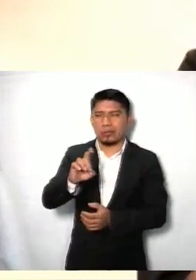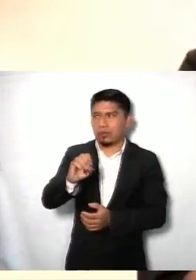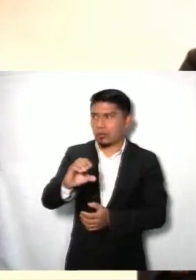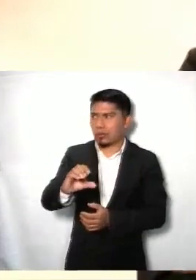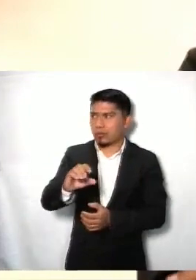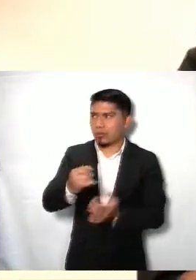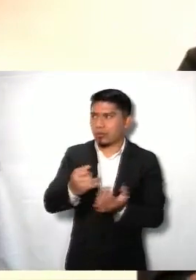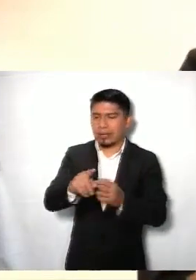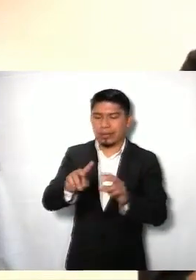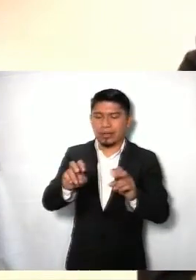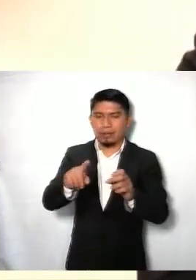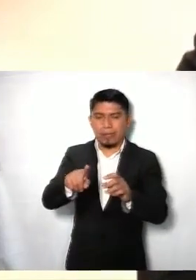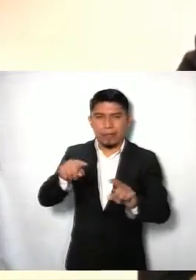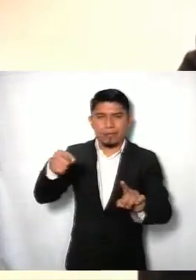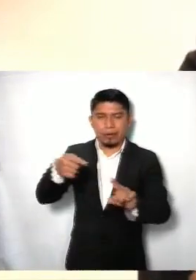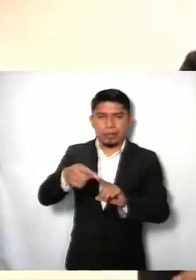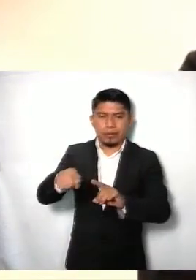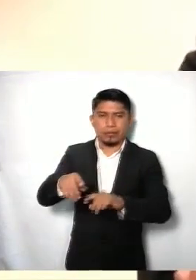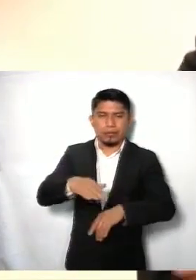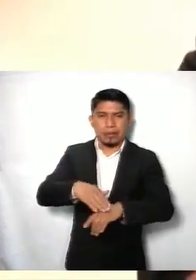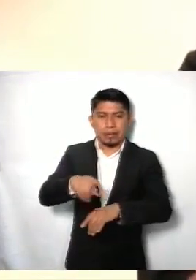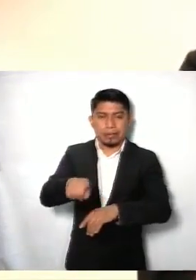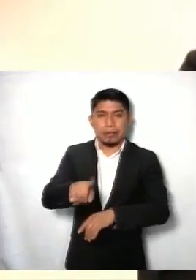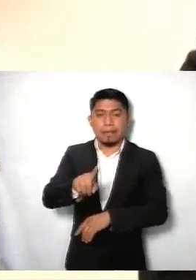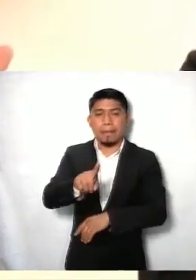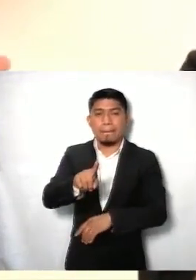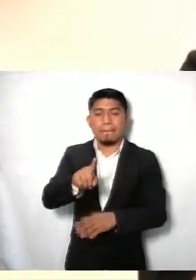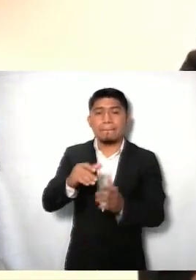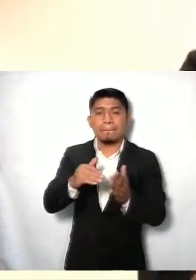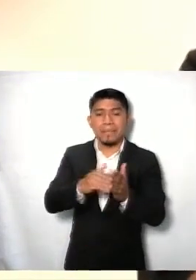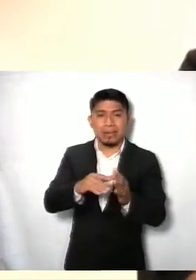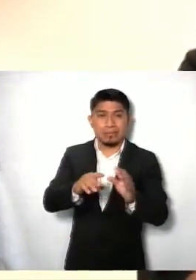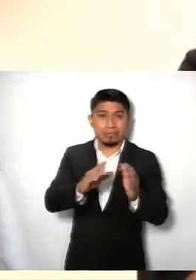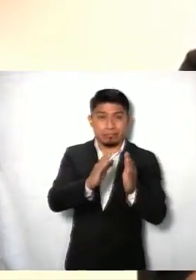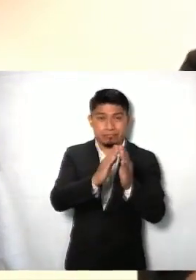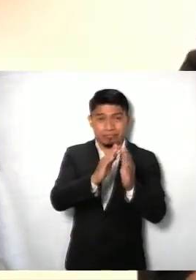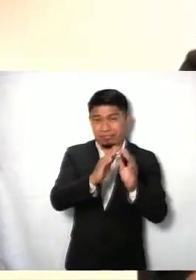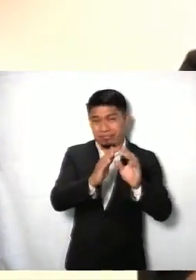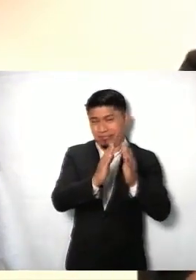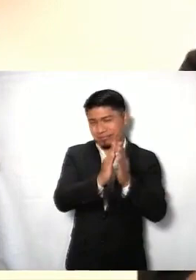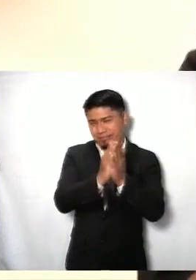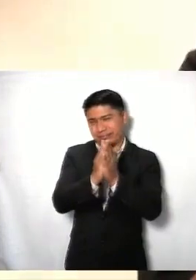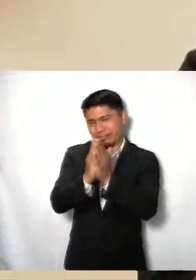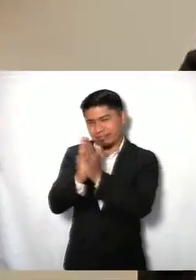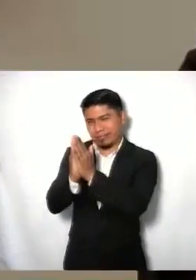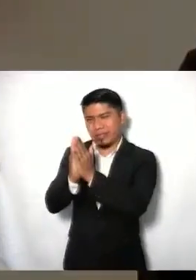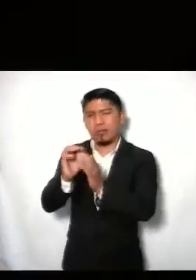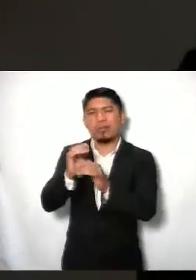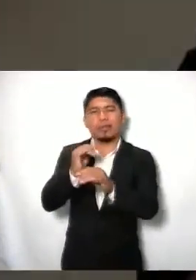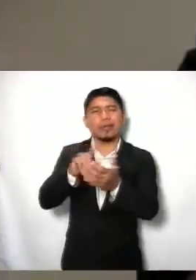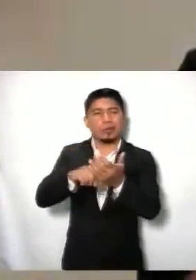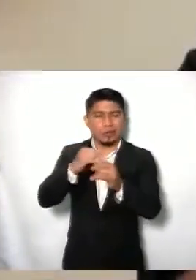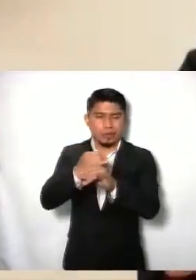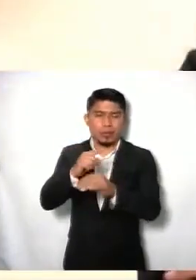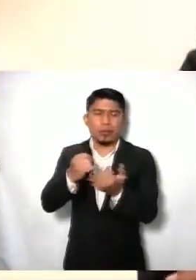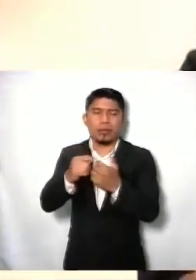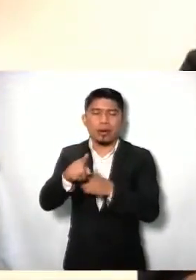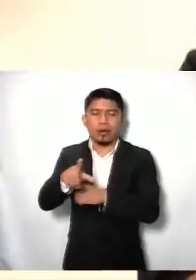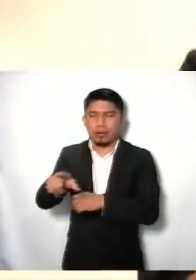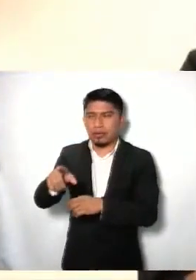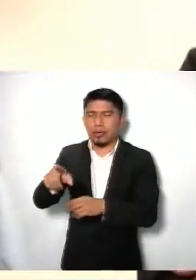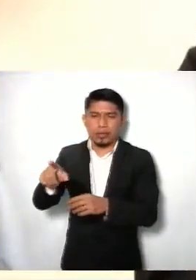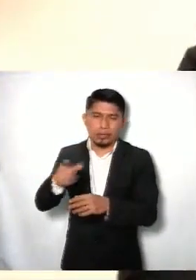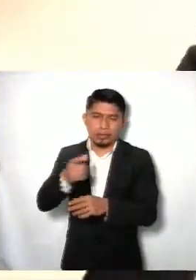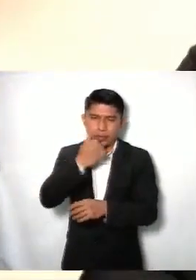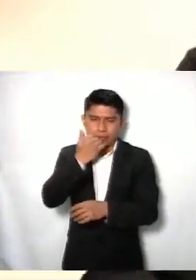pequeño acervo sobre temas especializados con más de cerca de mil títulos ahí que se pueden consultar, que también queremos invitar a la comunidad universitaria, si nos permite, doctor,